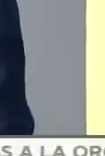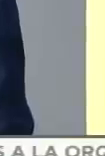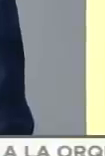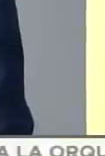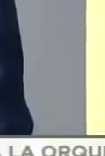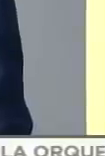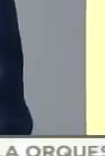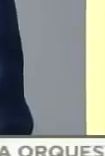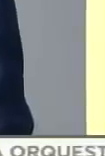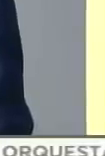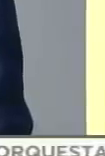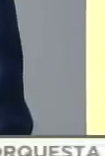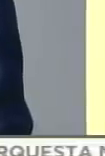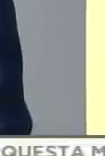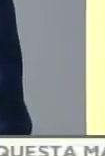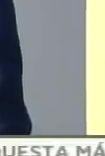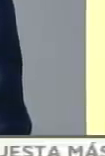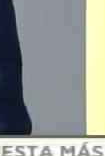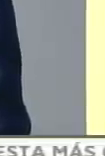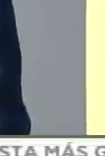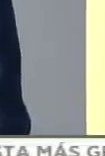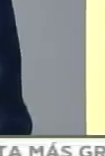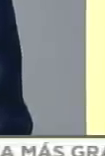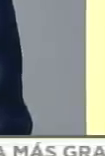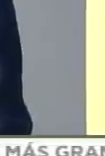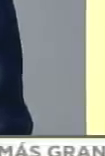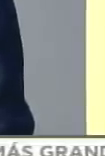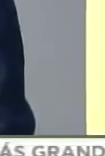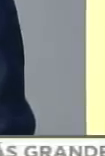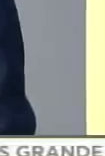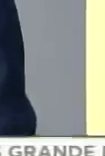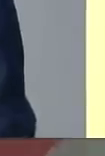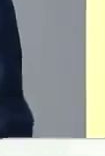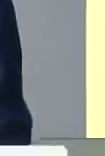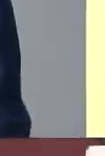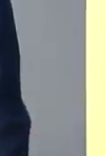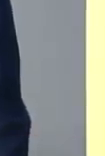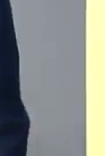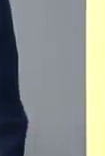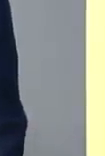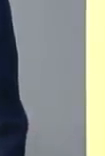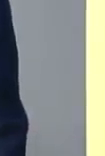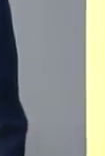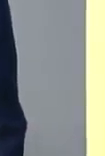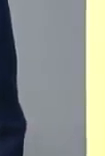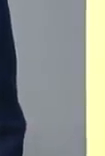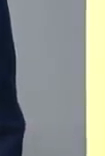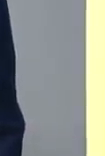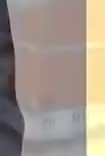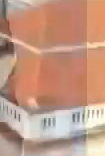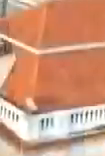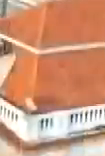A esta hora nos conectamos con la actividad principal de esta jornada presidencial. Adelante, buenas tardes, presidente.